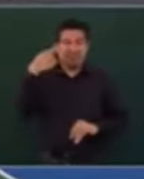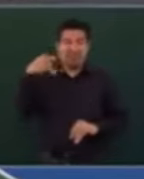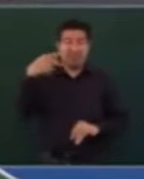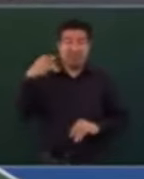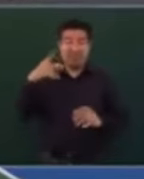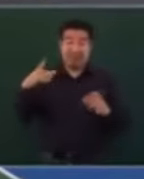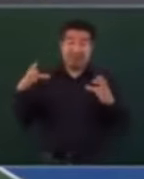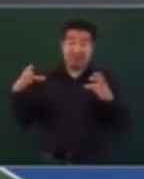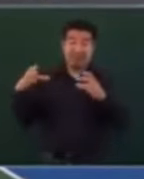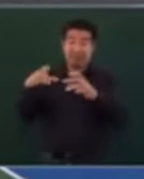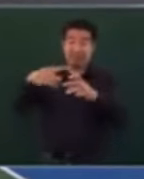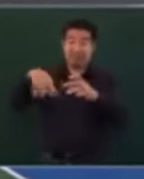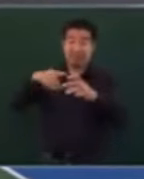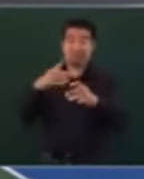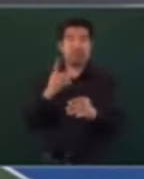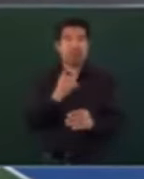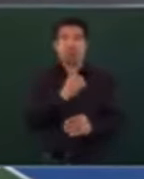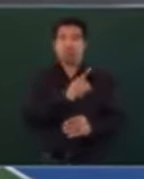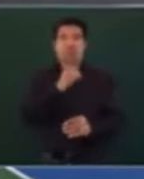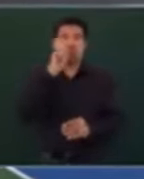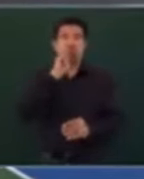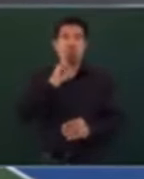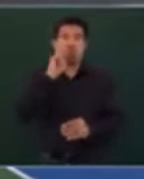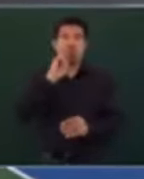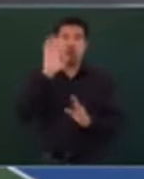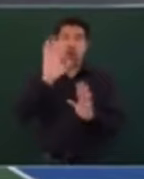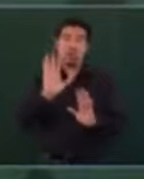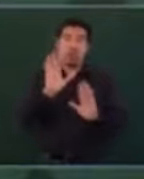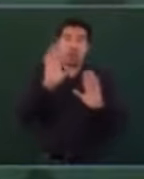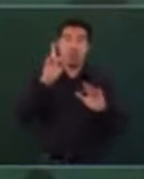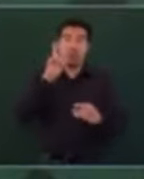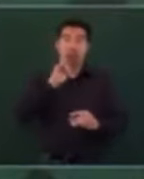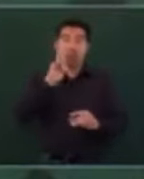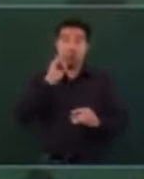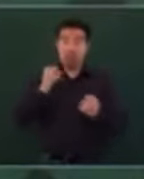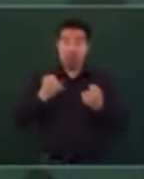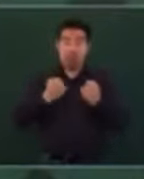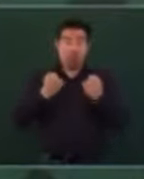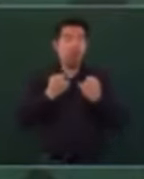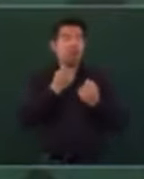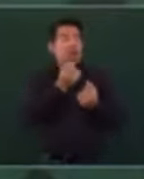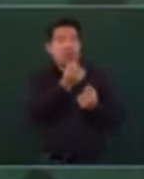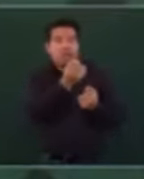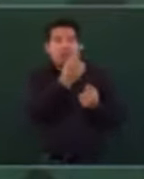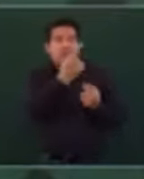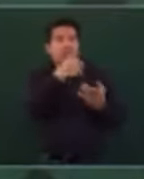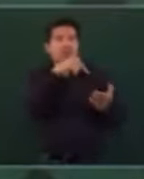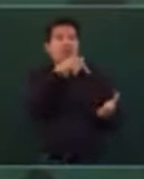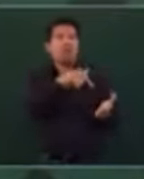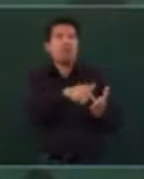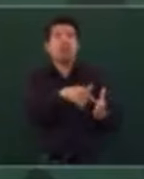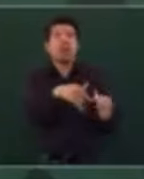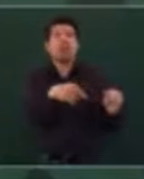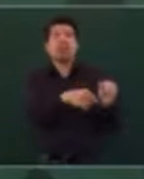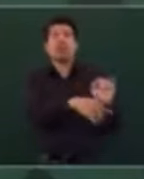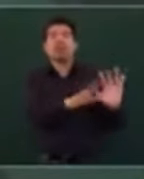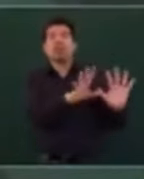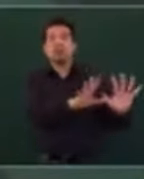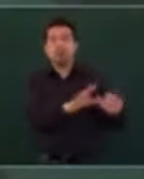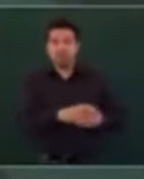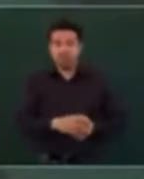donde sólo puedes ubicar a una mujer o a una mujer joven en algunos espacios de la sociedad.